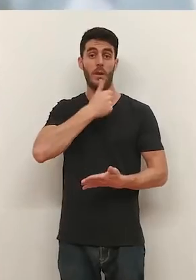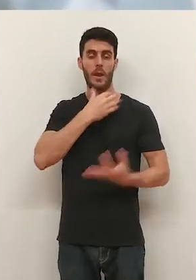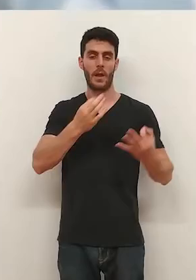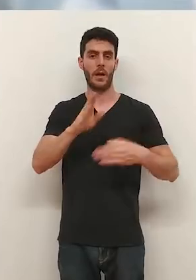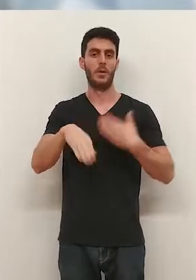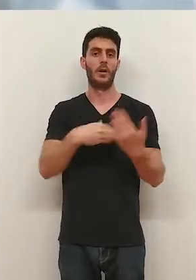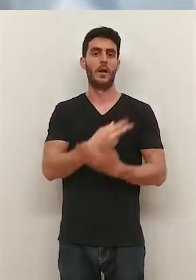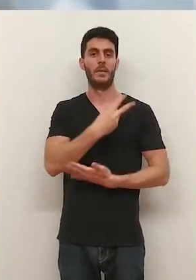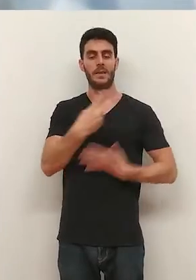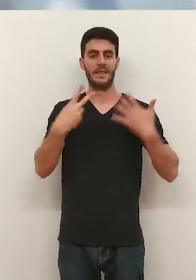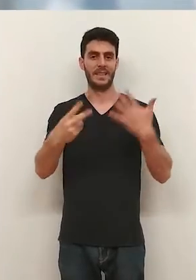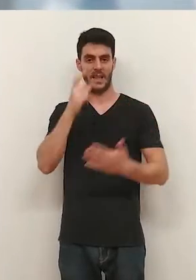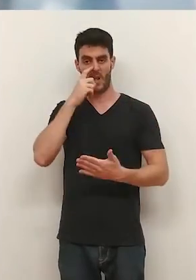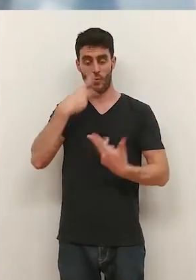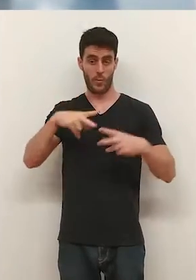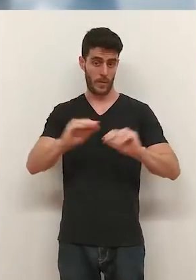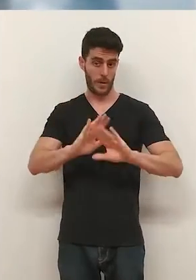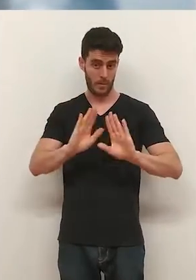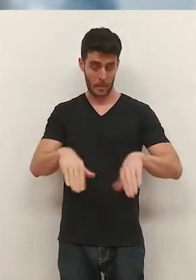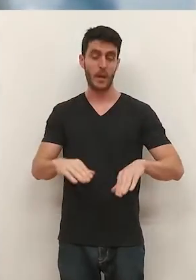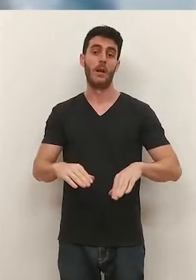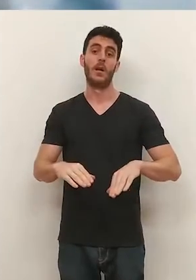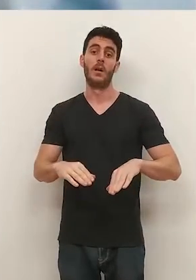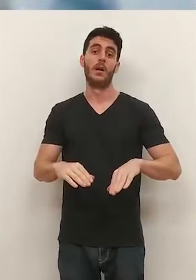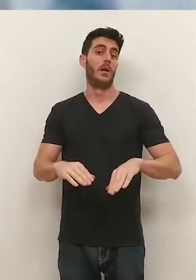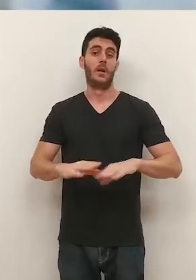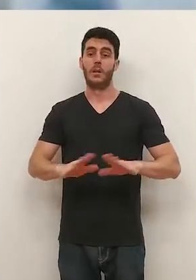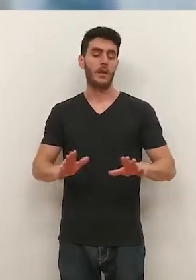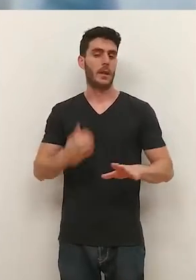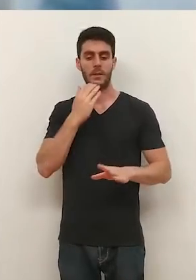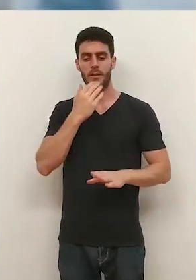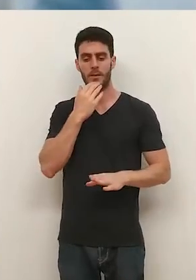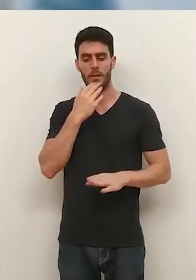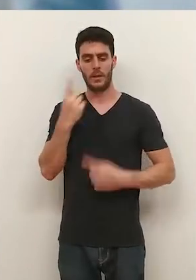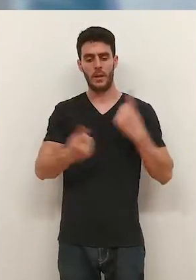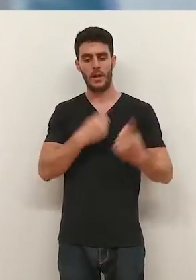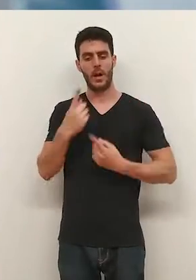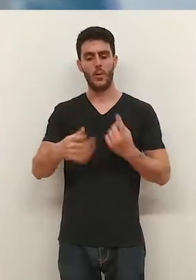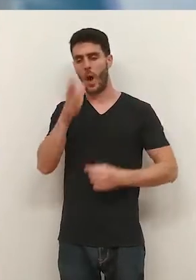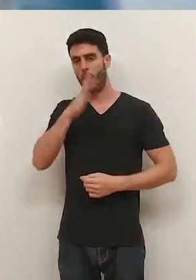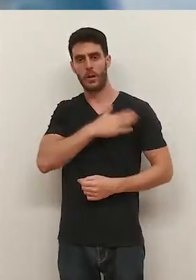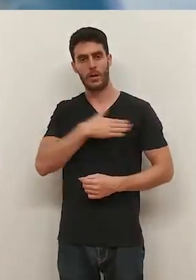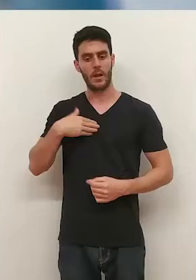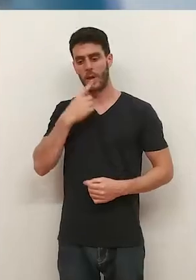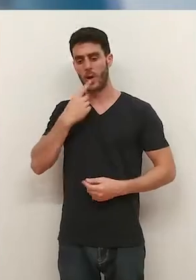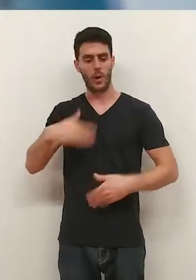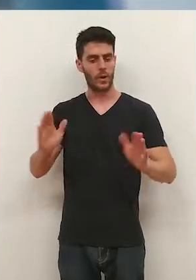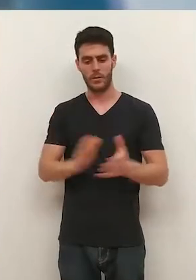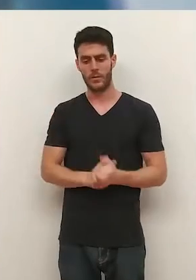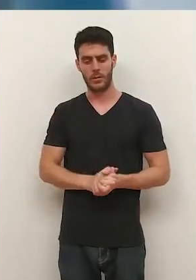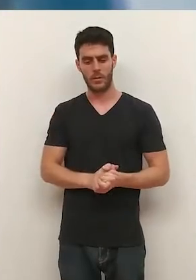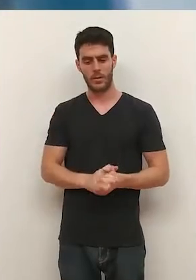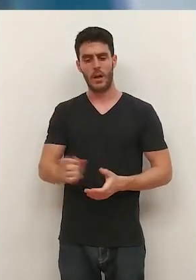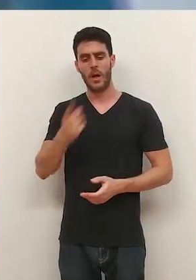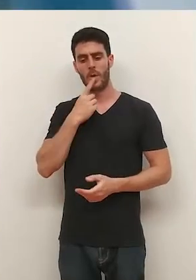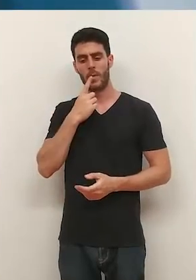Tenemos que aguantar porque aquí hasta el 27 de junio tenemos que estar. Entonces, por favor, paciencia. Si alguien quiere salir a beber agua, que